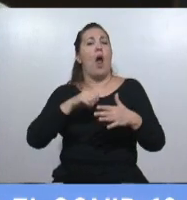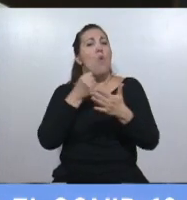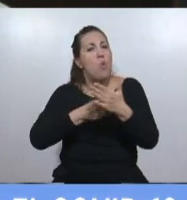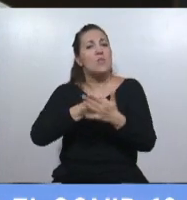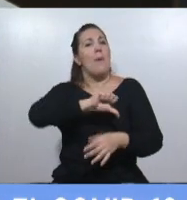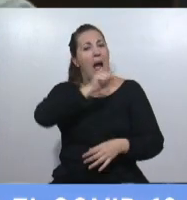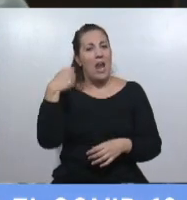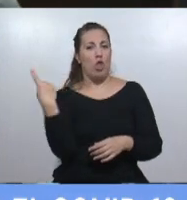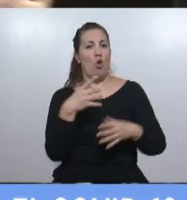muchas gracias muchas muchas